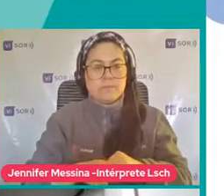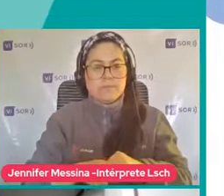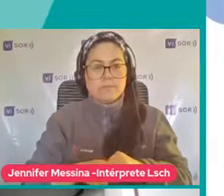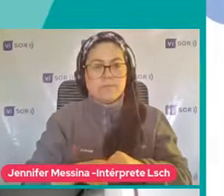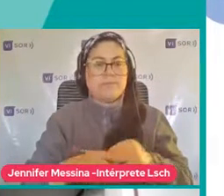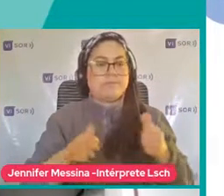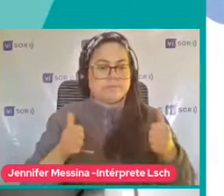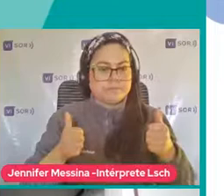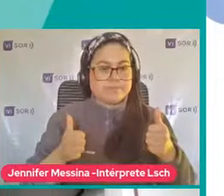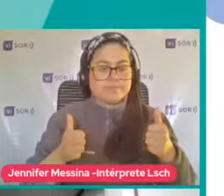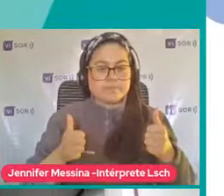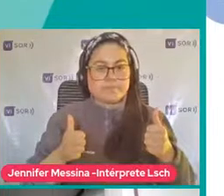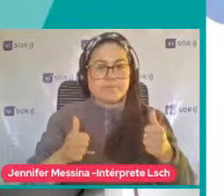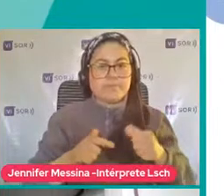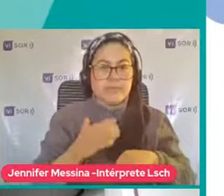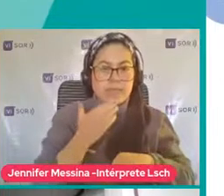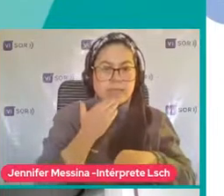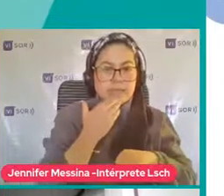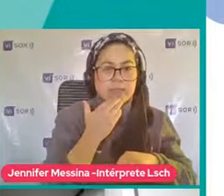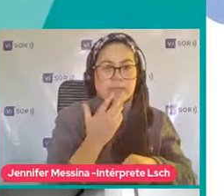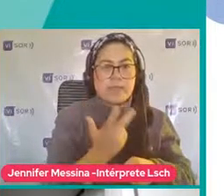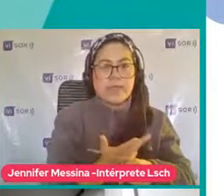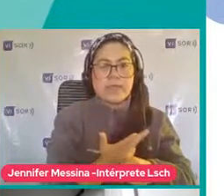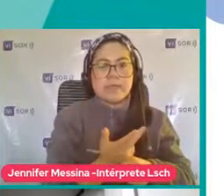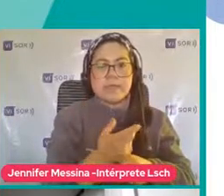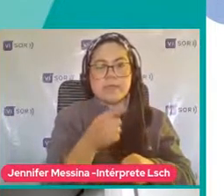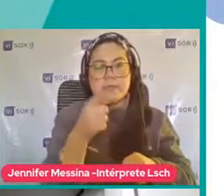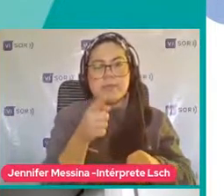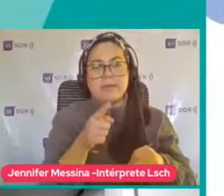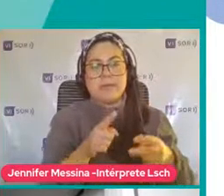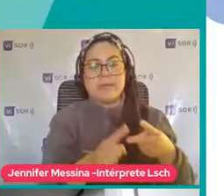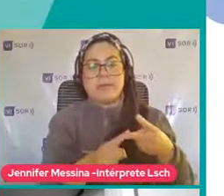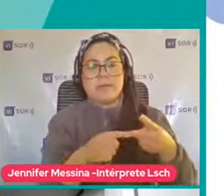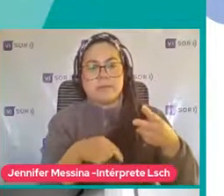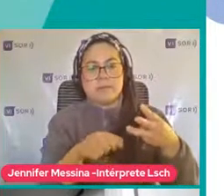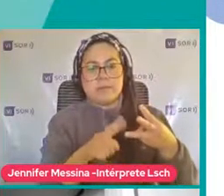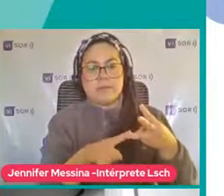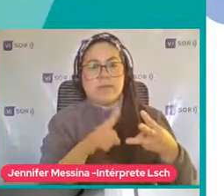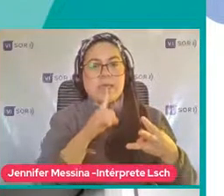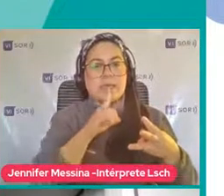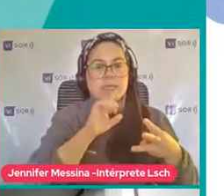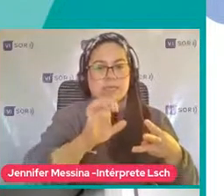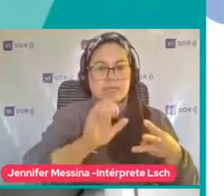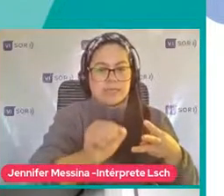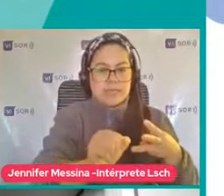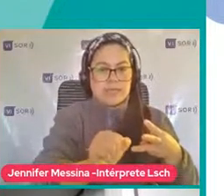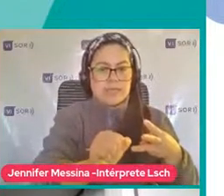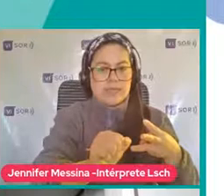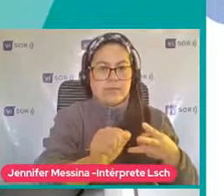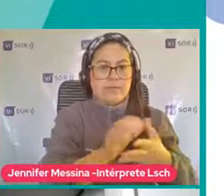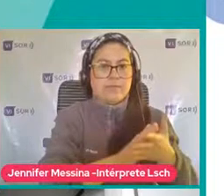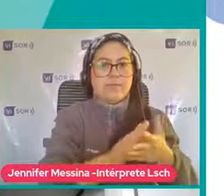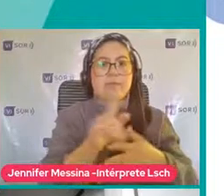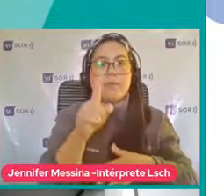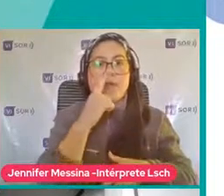Tenemos también Dentro de la Heptada Algunas alteraciones En el TEA Como nos dice Aguilera Dice que Estos trastornos